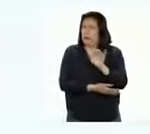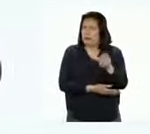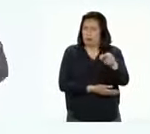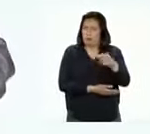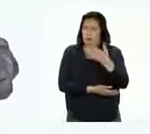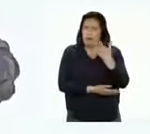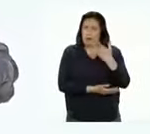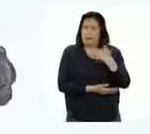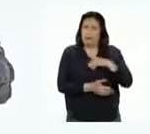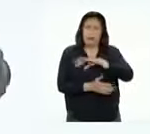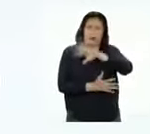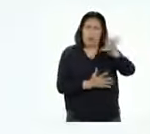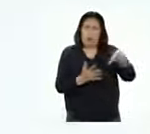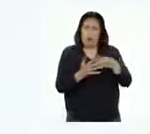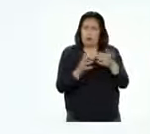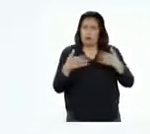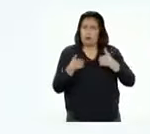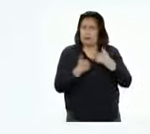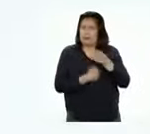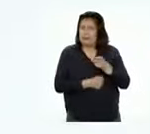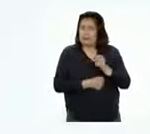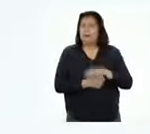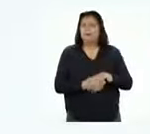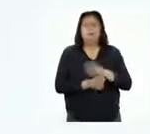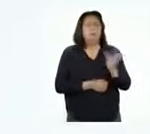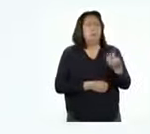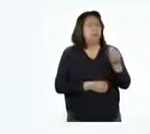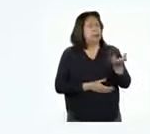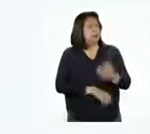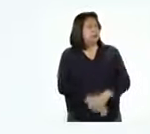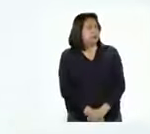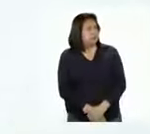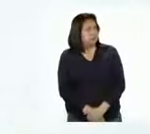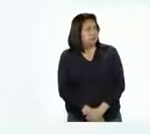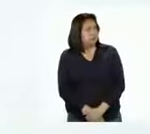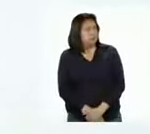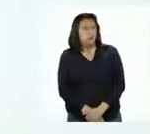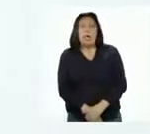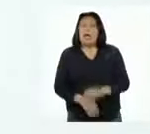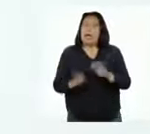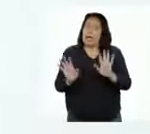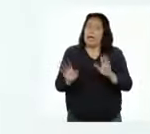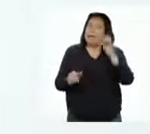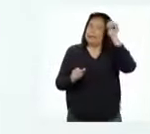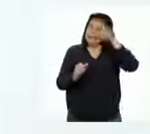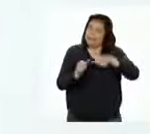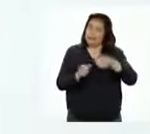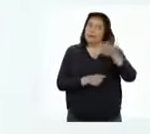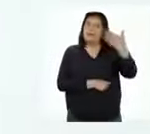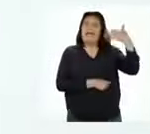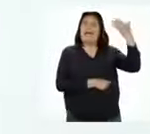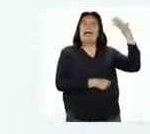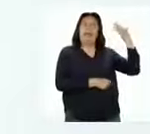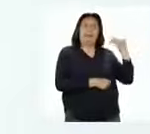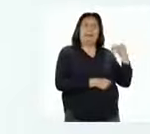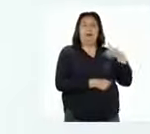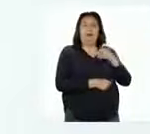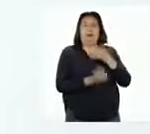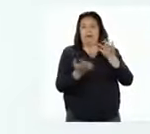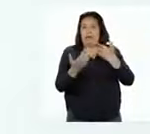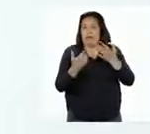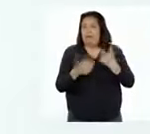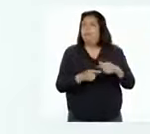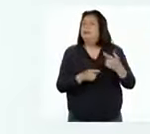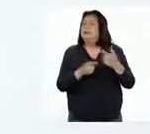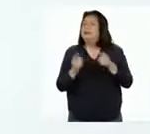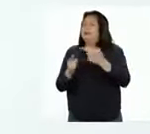hablas en general de los animales silvestres. ¿Por qué? Es que recordé que en actividades anteriores habíamos hablado